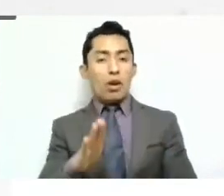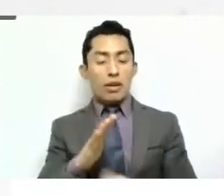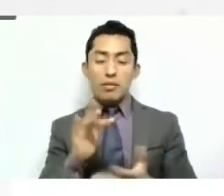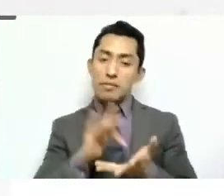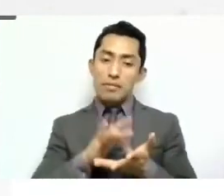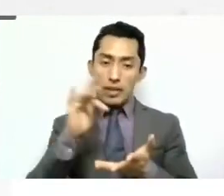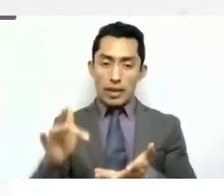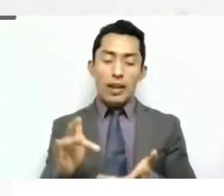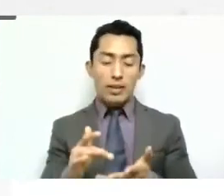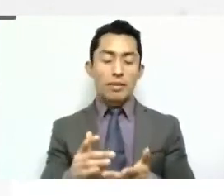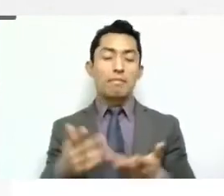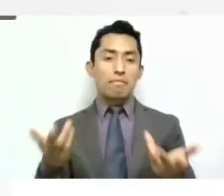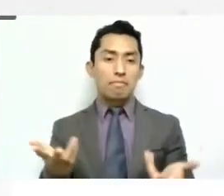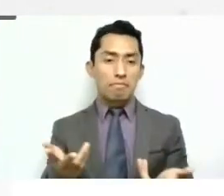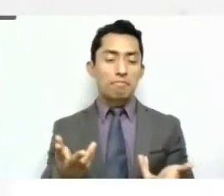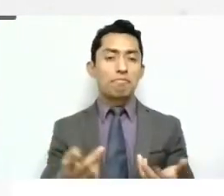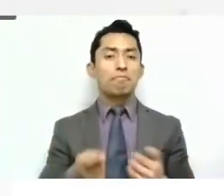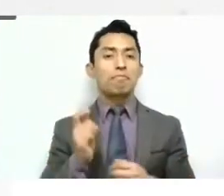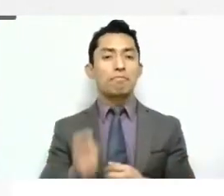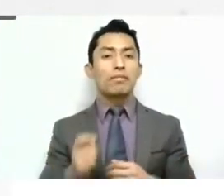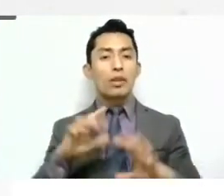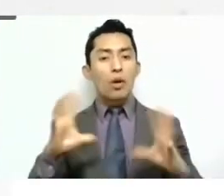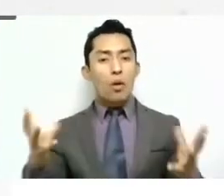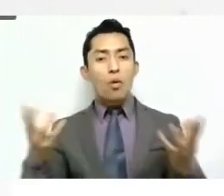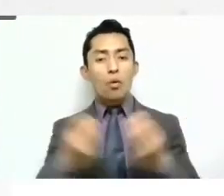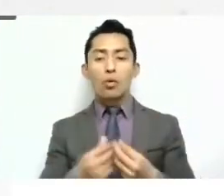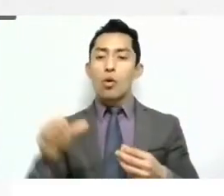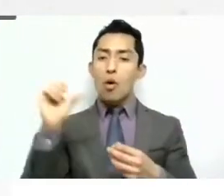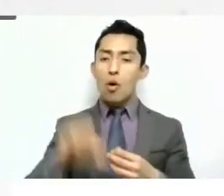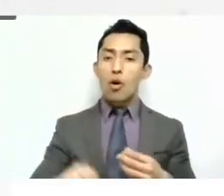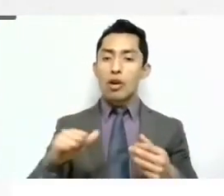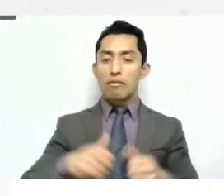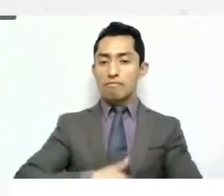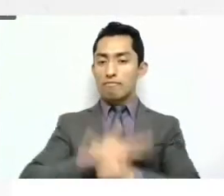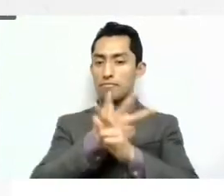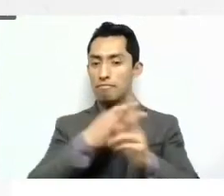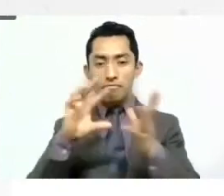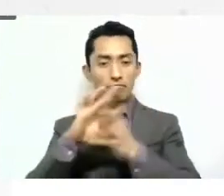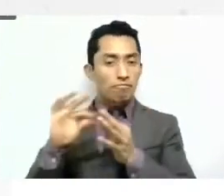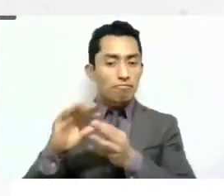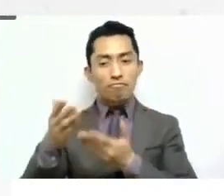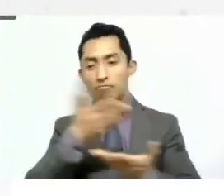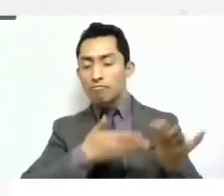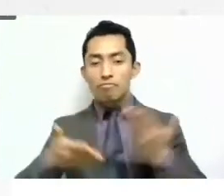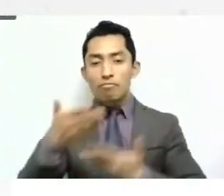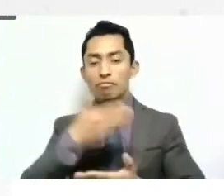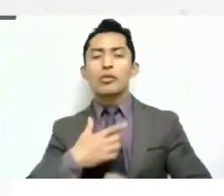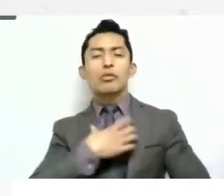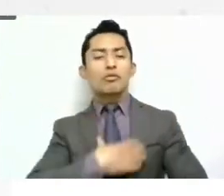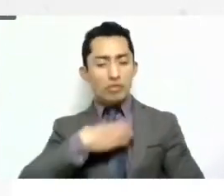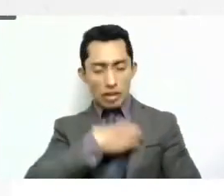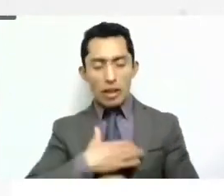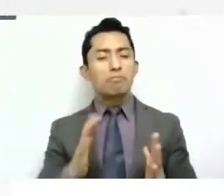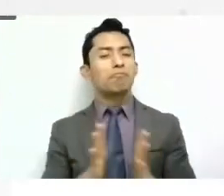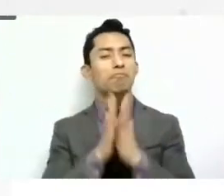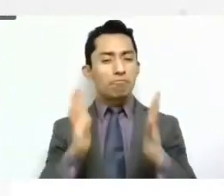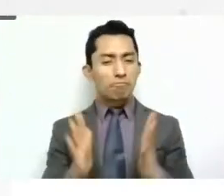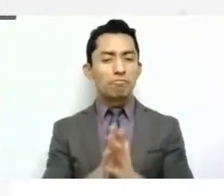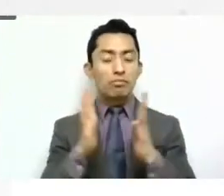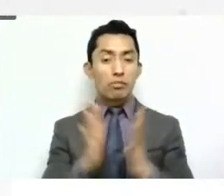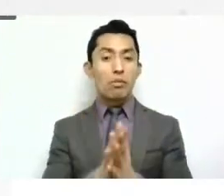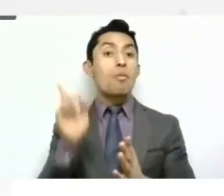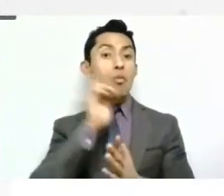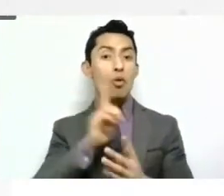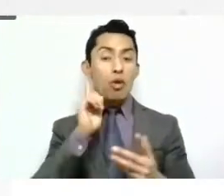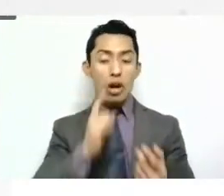por estar aquí este día y pues estoy muy contenta de participar con estas grandes mujeres